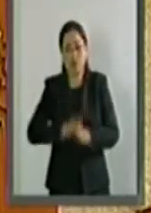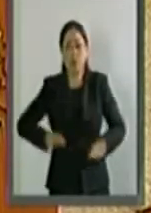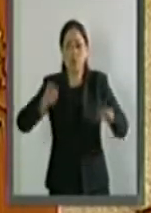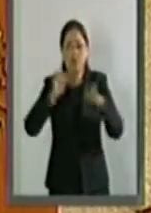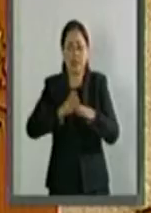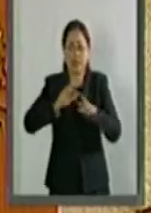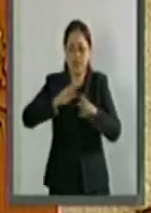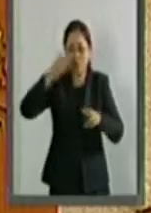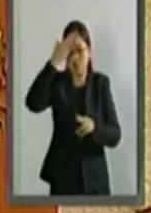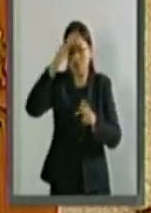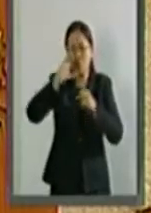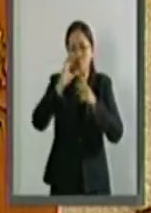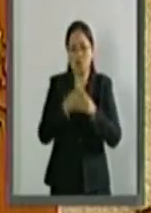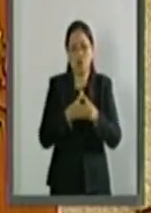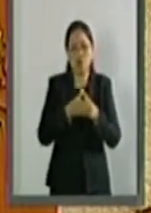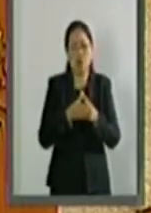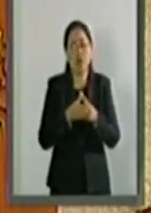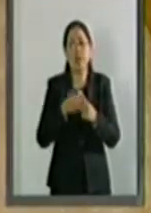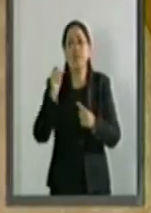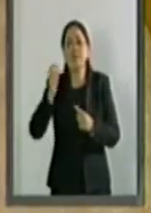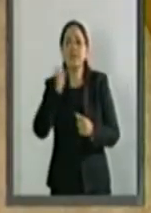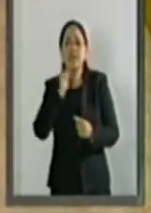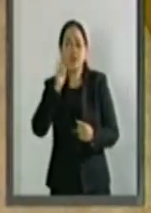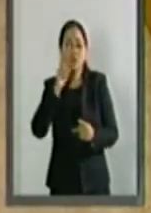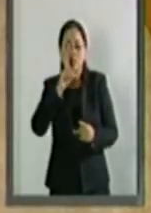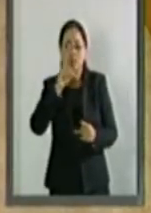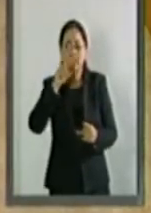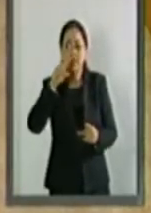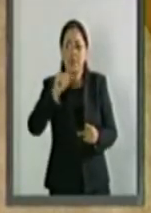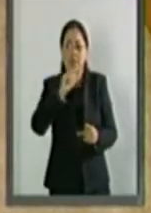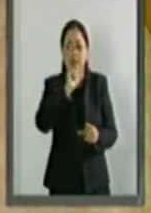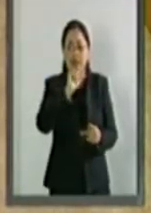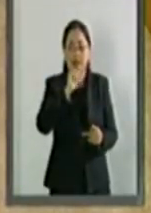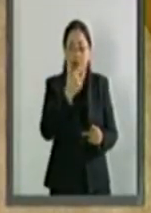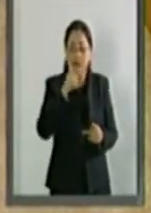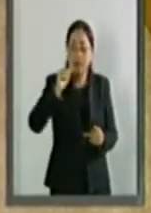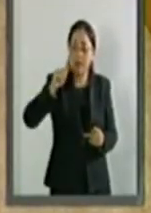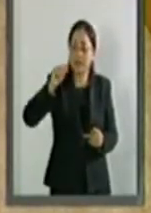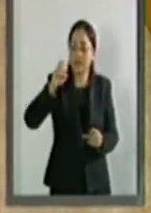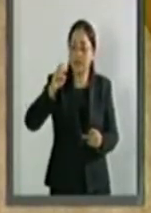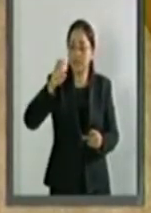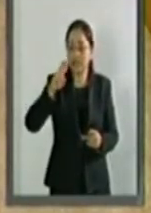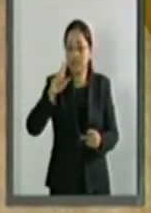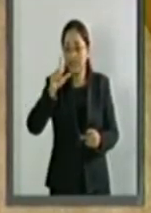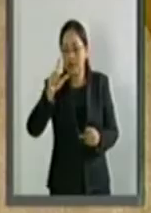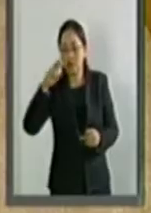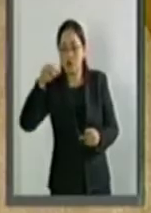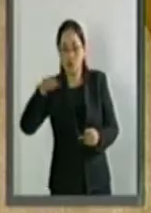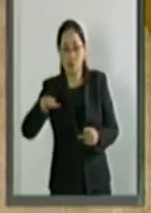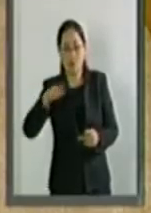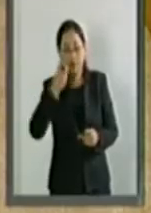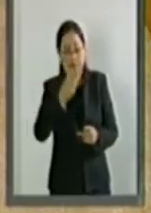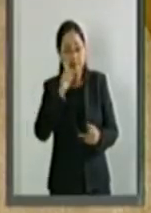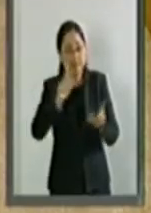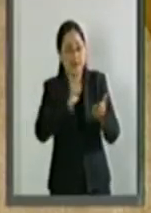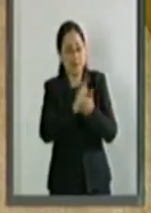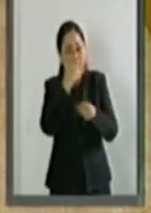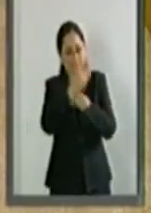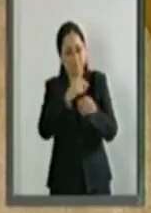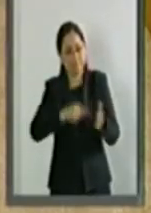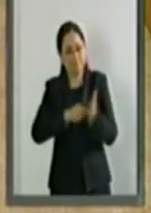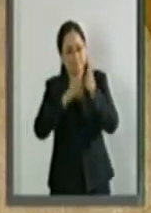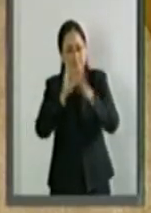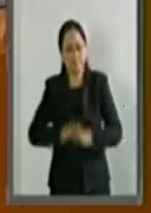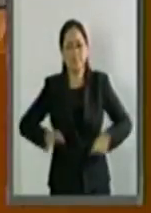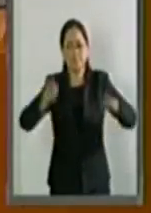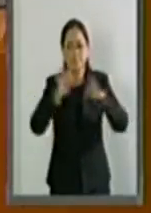Comisión y a la Senadora Diva Gastelum su gran aportación con esta reforma que es de gran trascendencia.